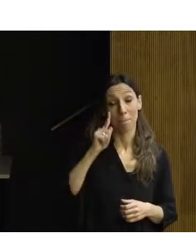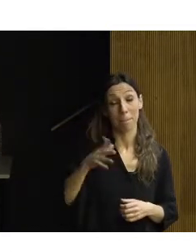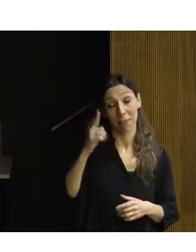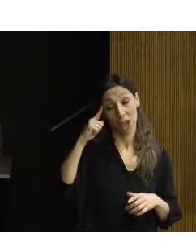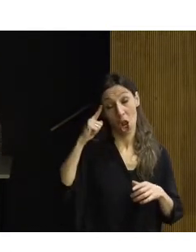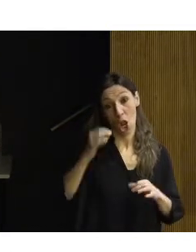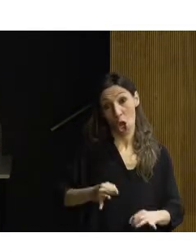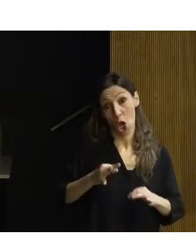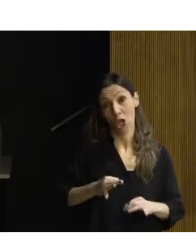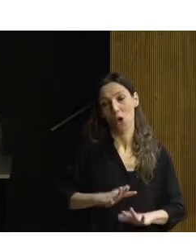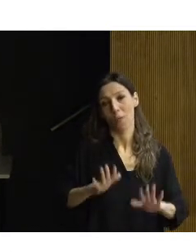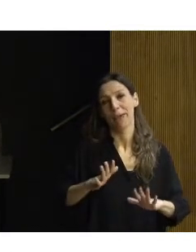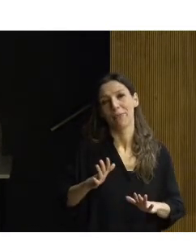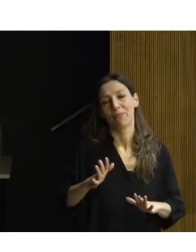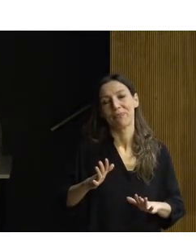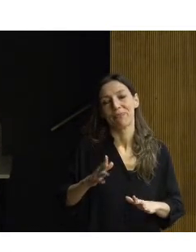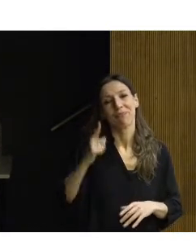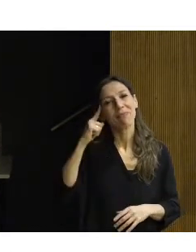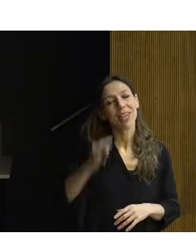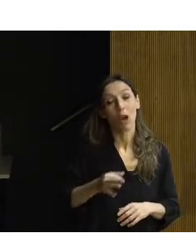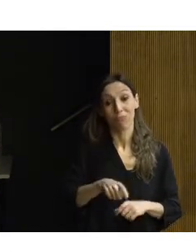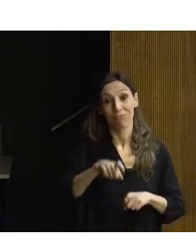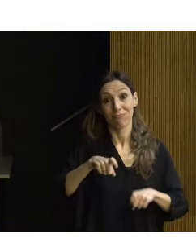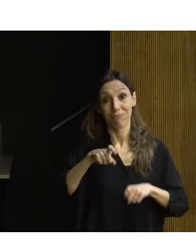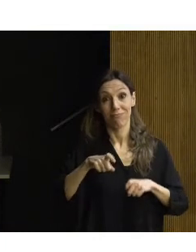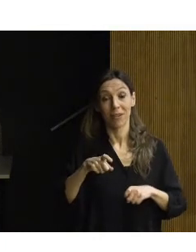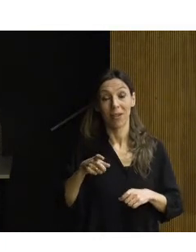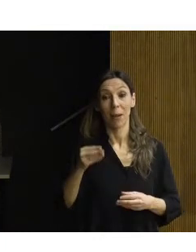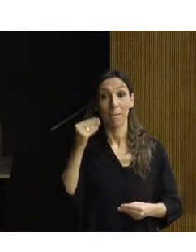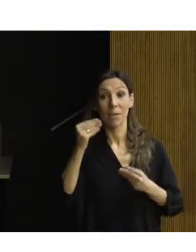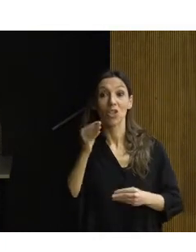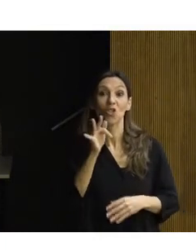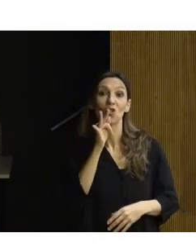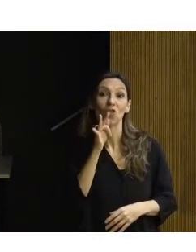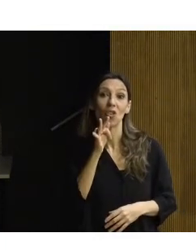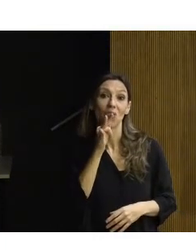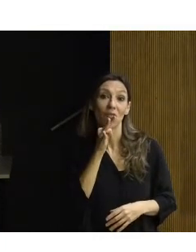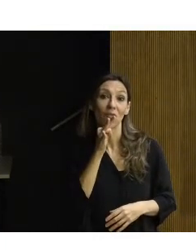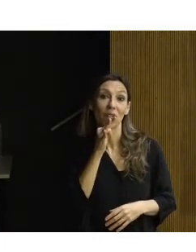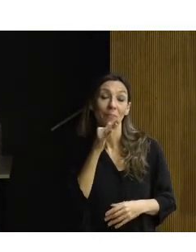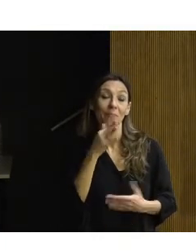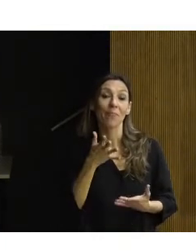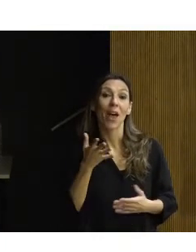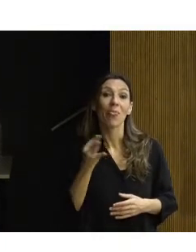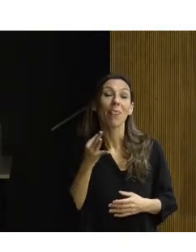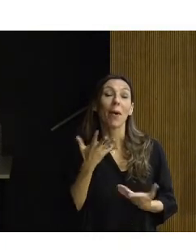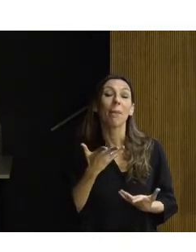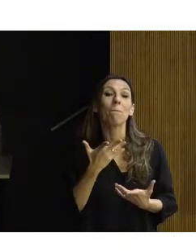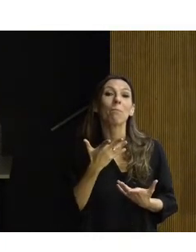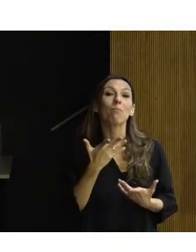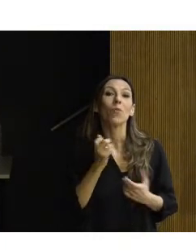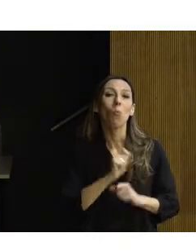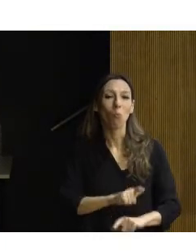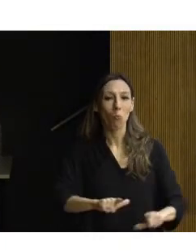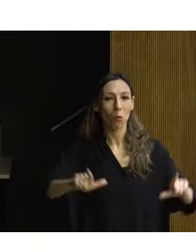volviendo al principio de lo que decía, me parece que todavía está por introducirse de manera protagonista en todos